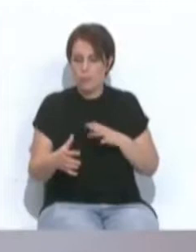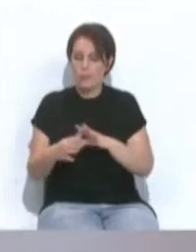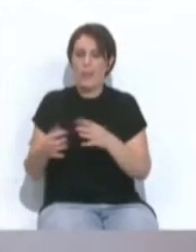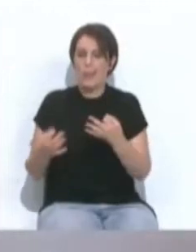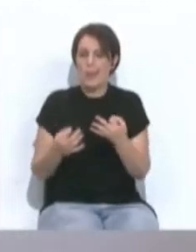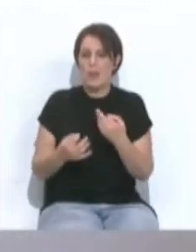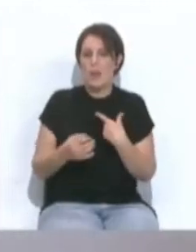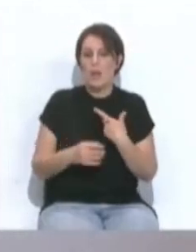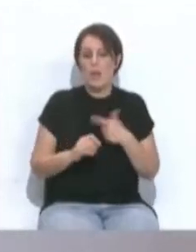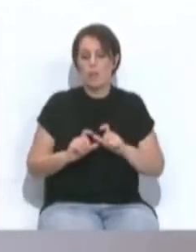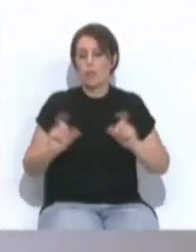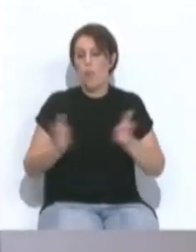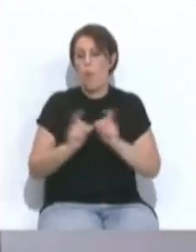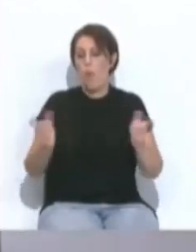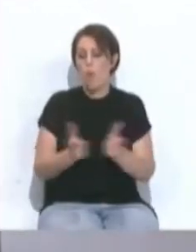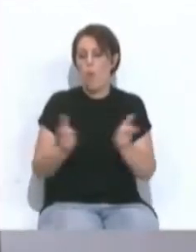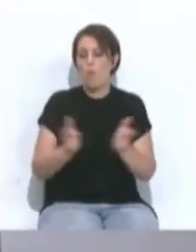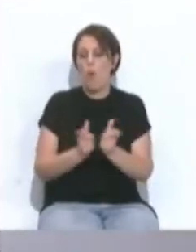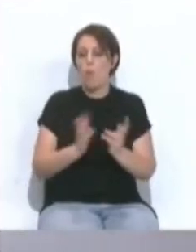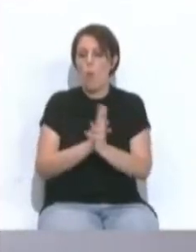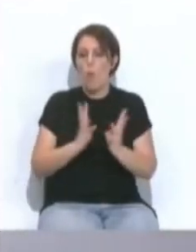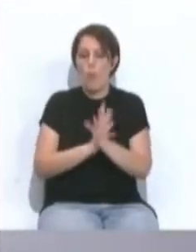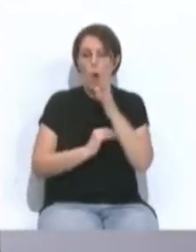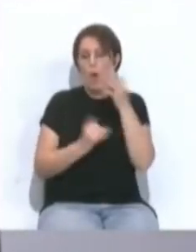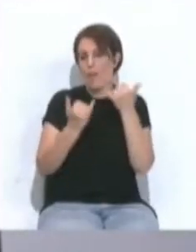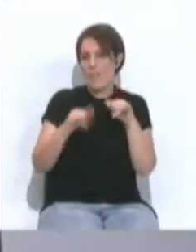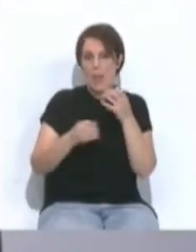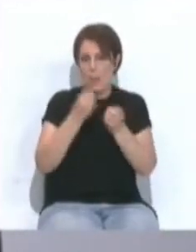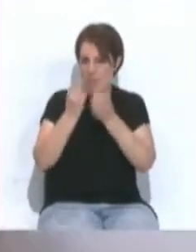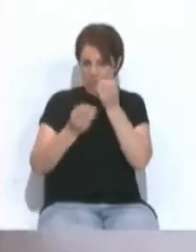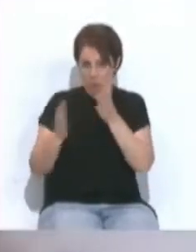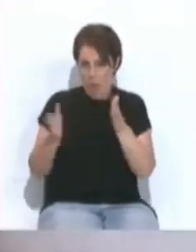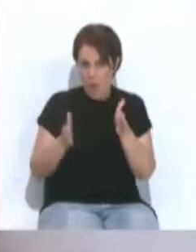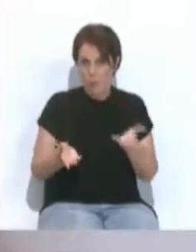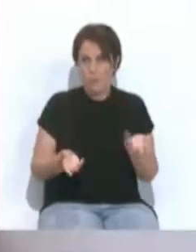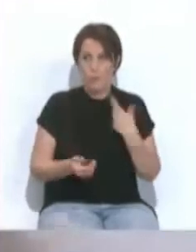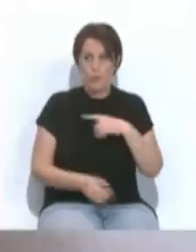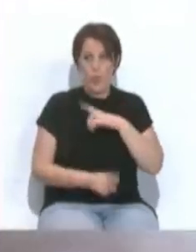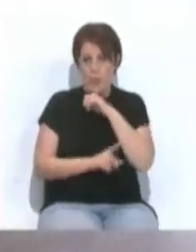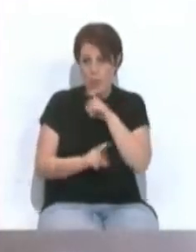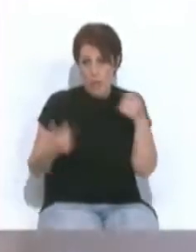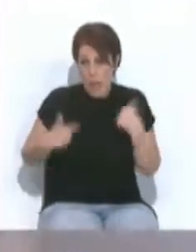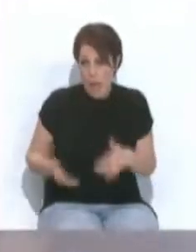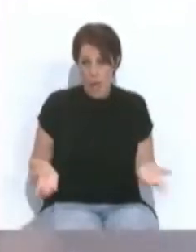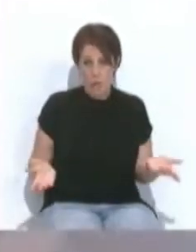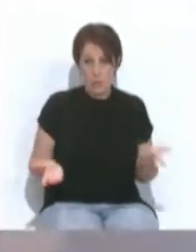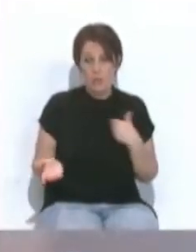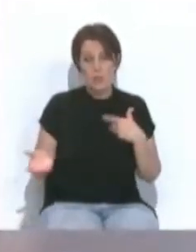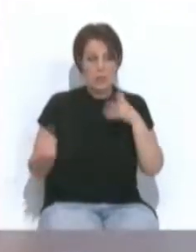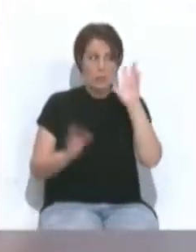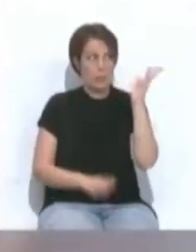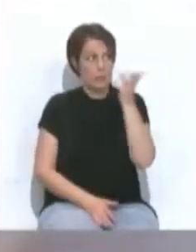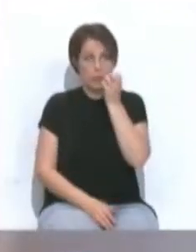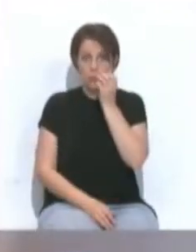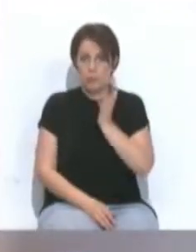al mayor número de concentraciones que se está produciendo con las fiestas de primavera. Ya lo avisamos, el buen tiempo,